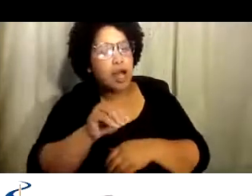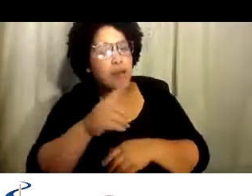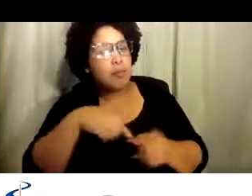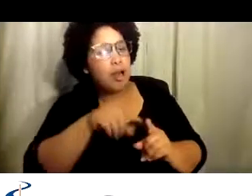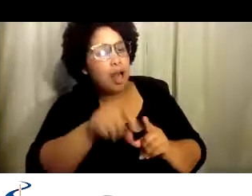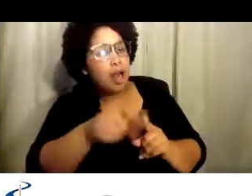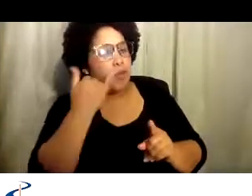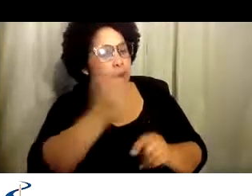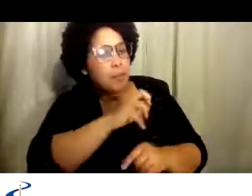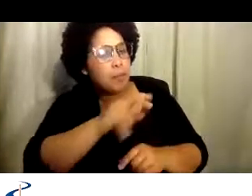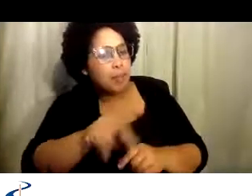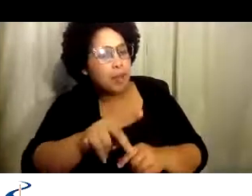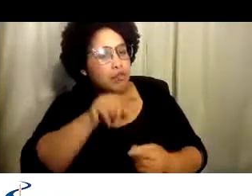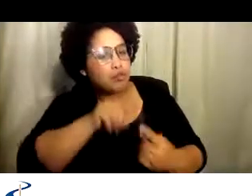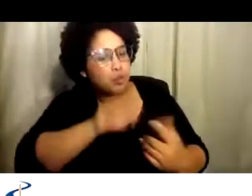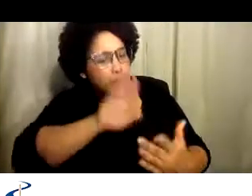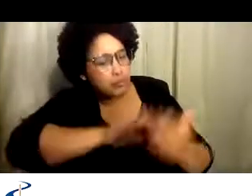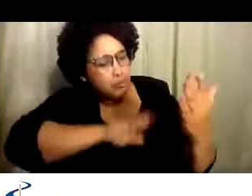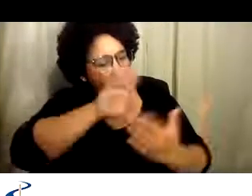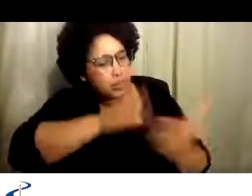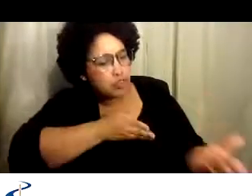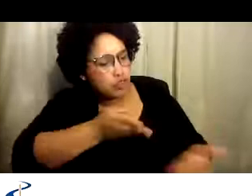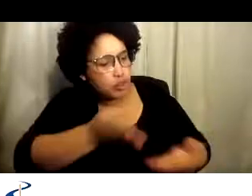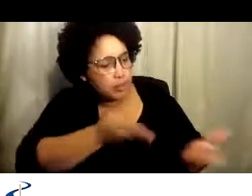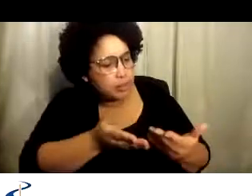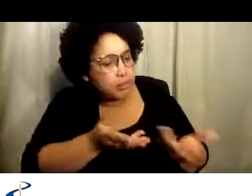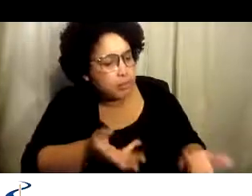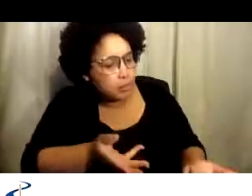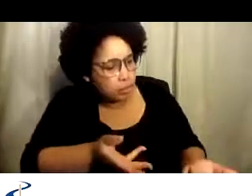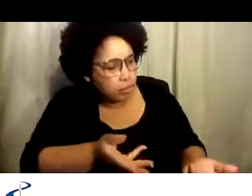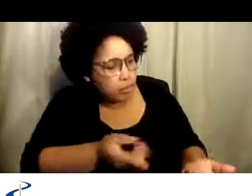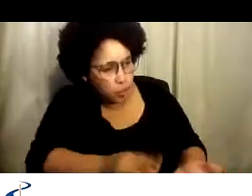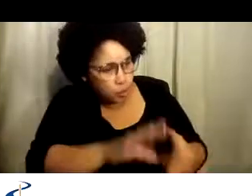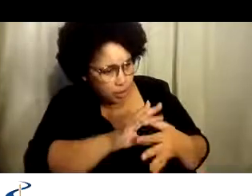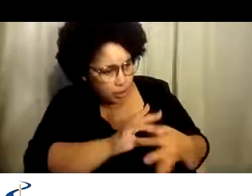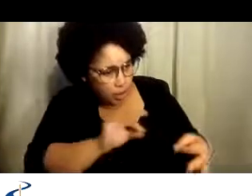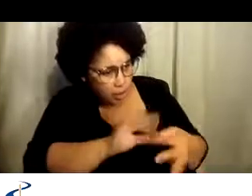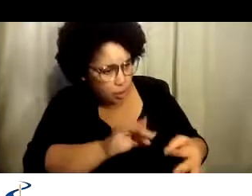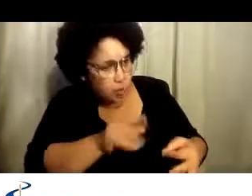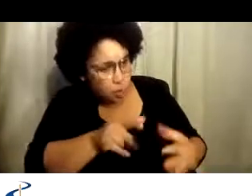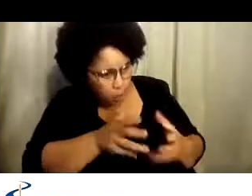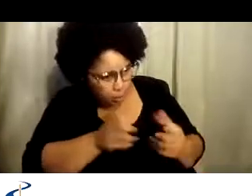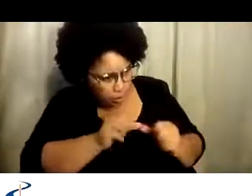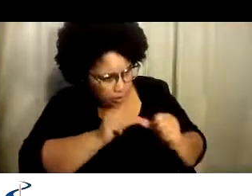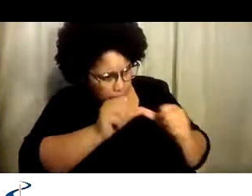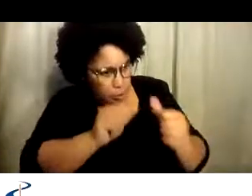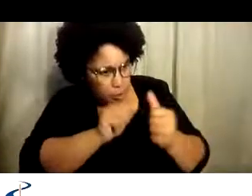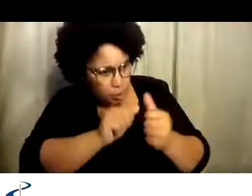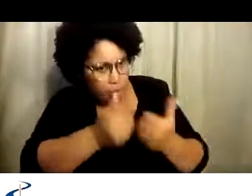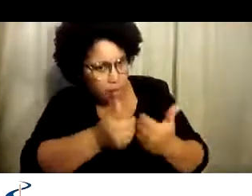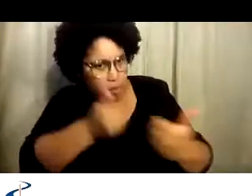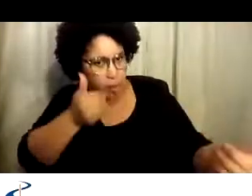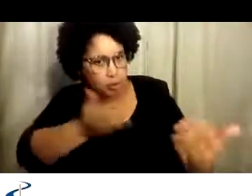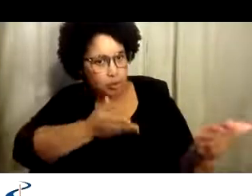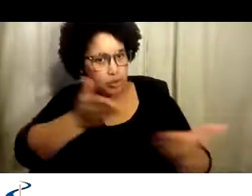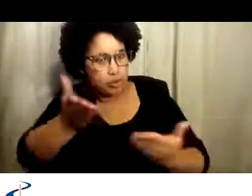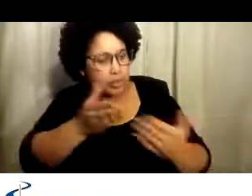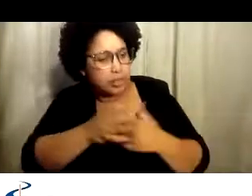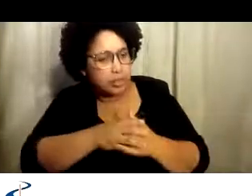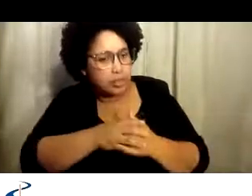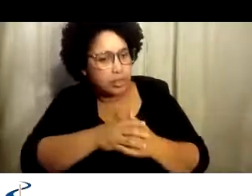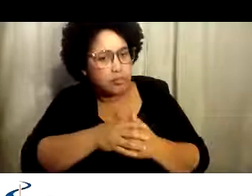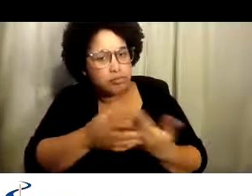Dom, cuando se te preguntó si te gustaría regresar a servicios en persona, tú dijiste que querías continuar con servicios